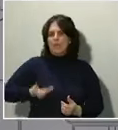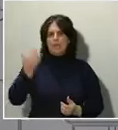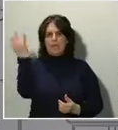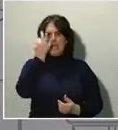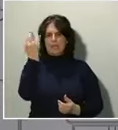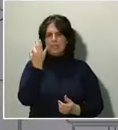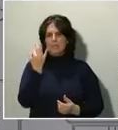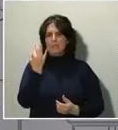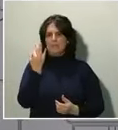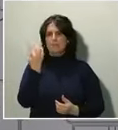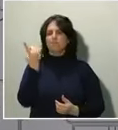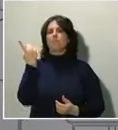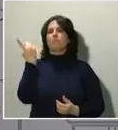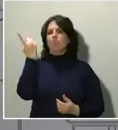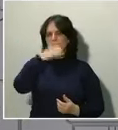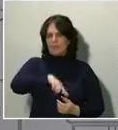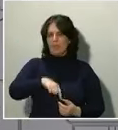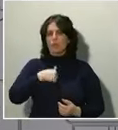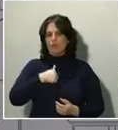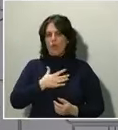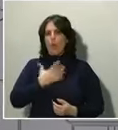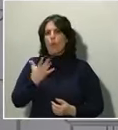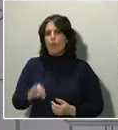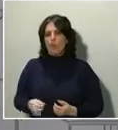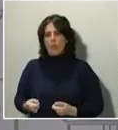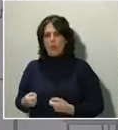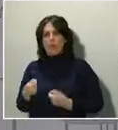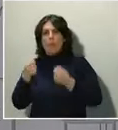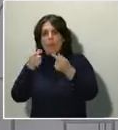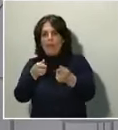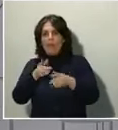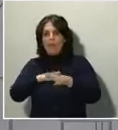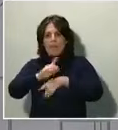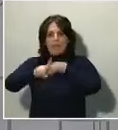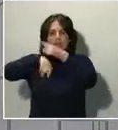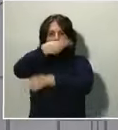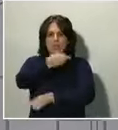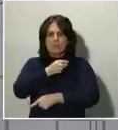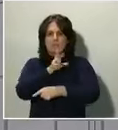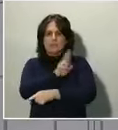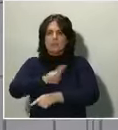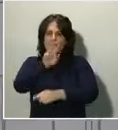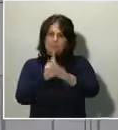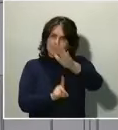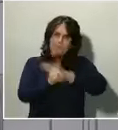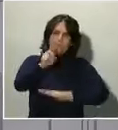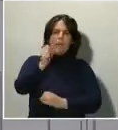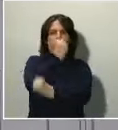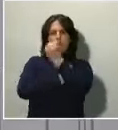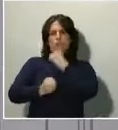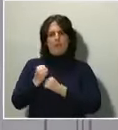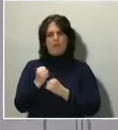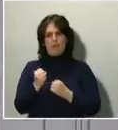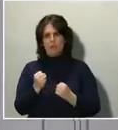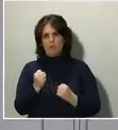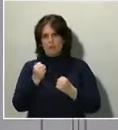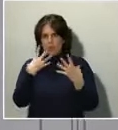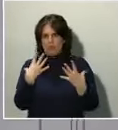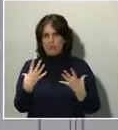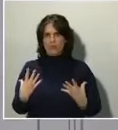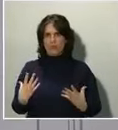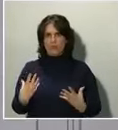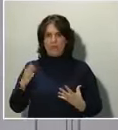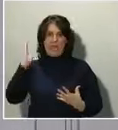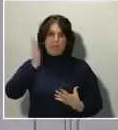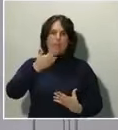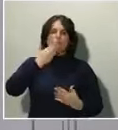aportar para la recuperación pronta de nuestra economía, para que el impacto social sea menor. Por eso, he hablado antes de que el